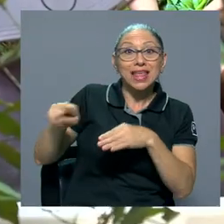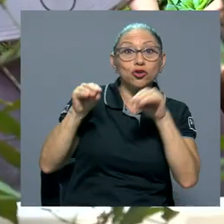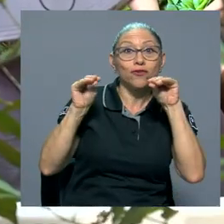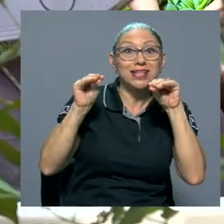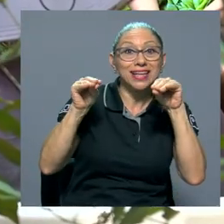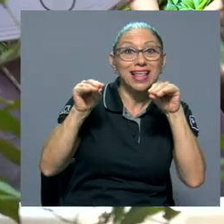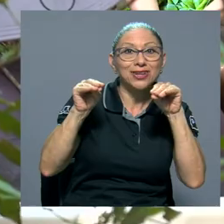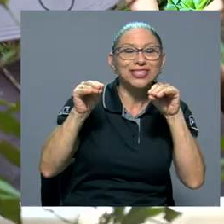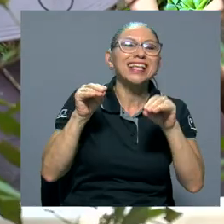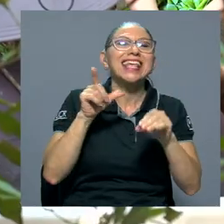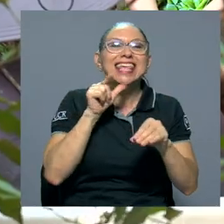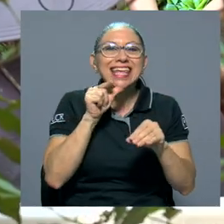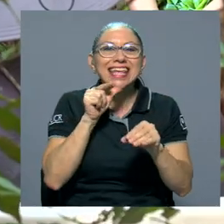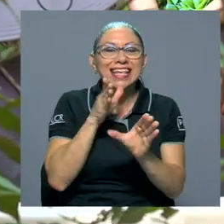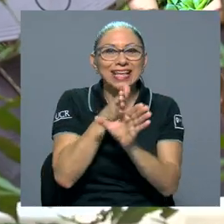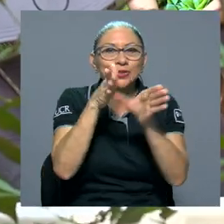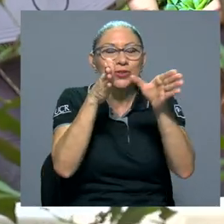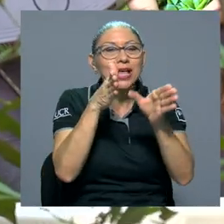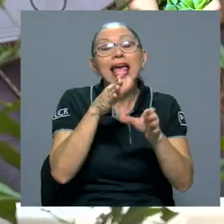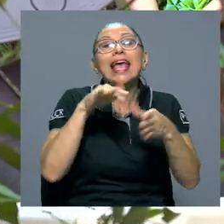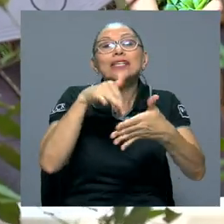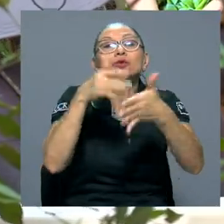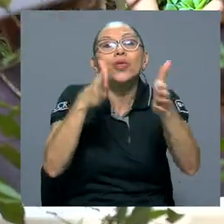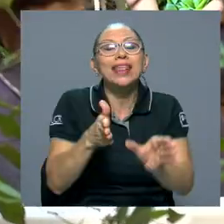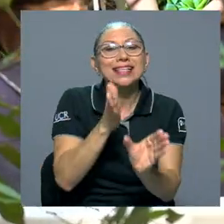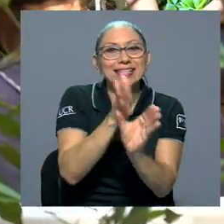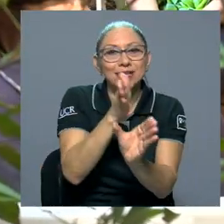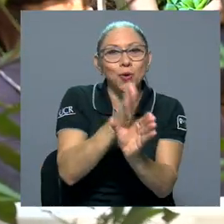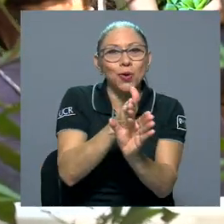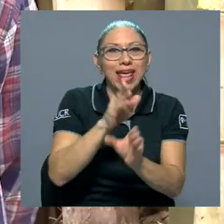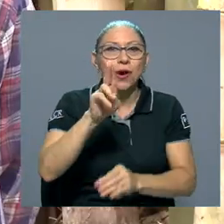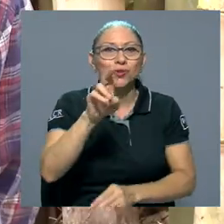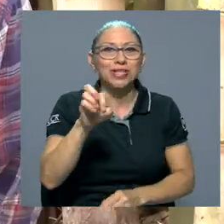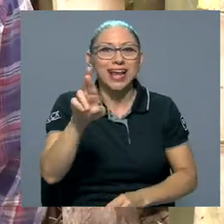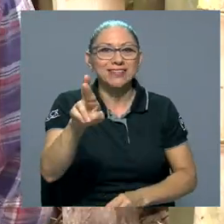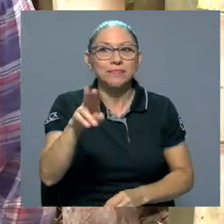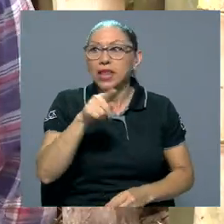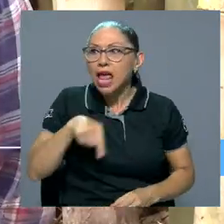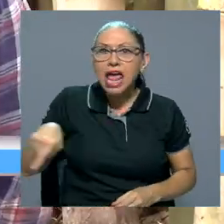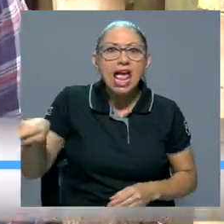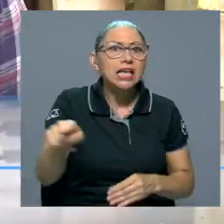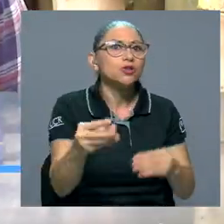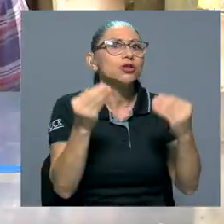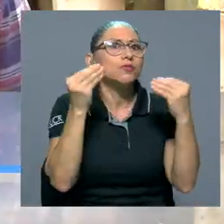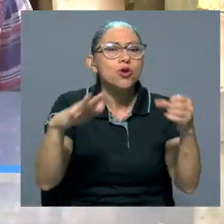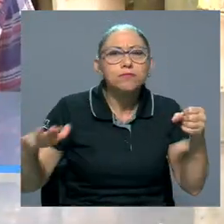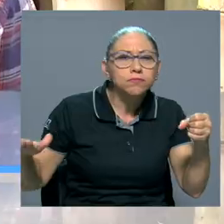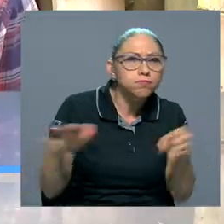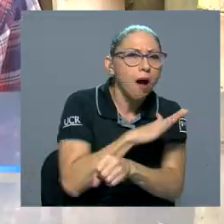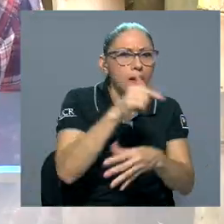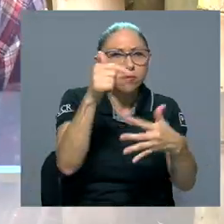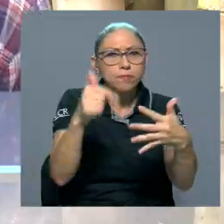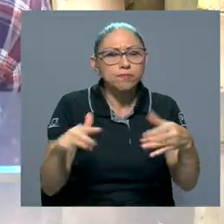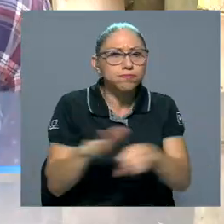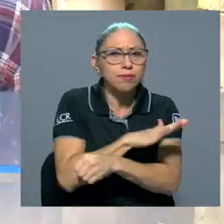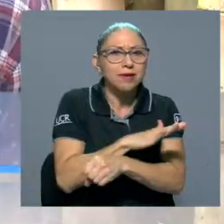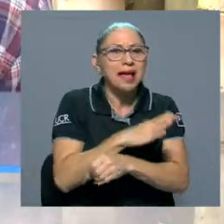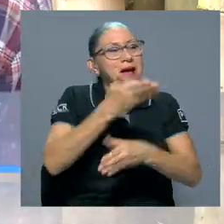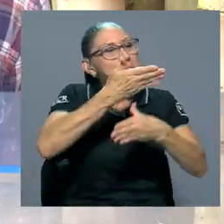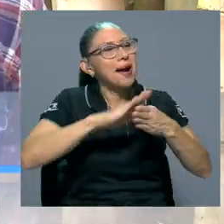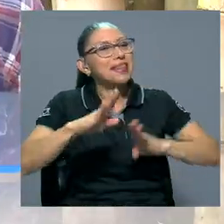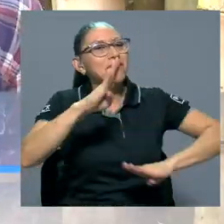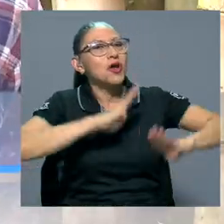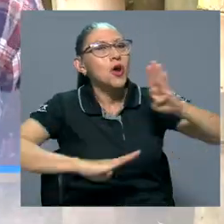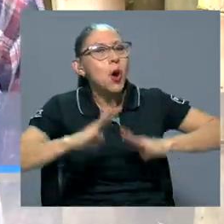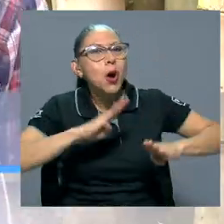de psicología de la UCR. Es una intervención holística. Contempla la parte biológica de las personas,